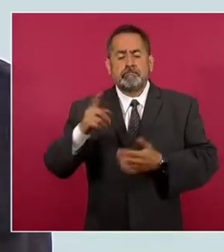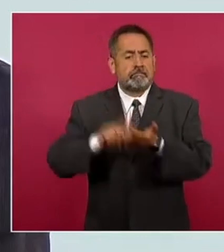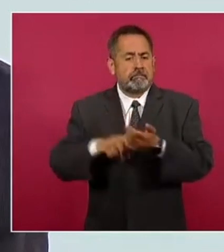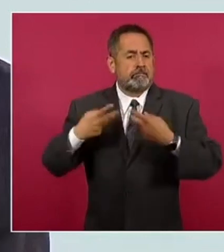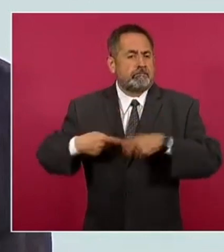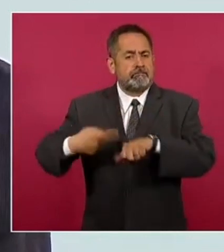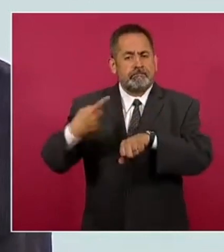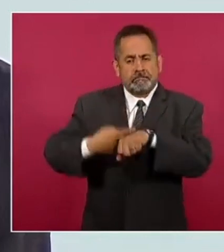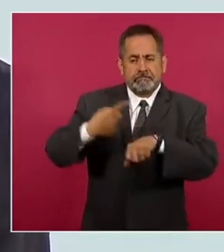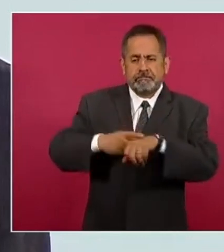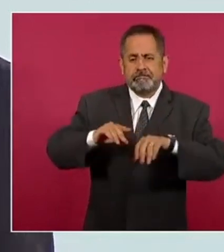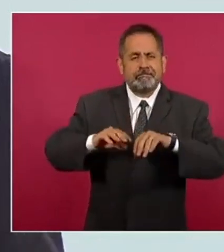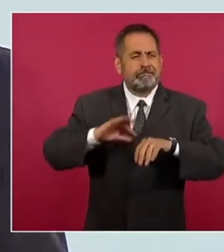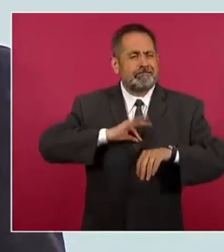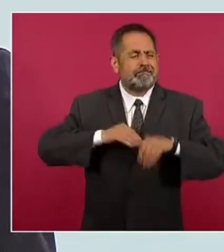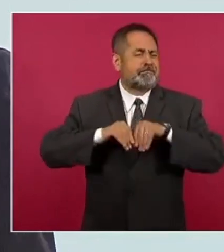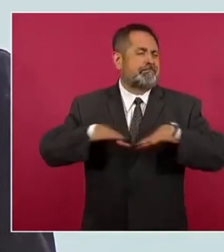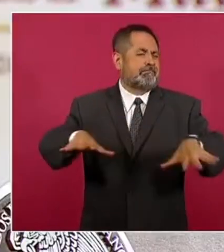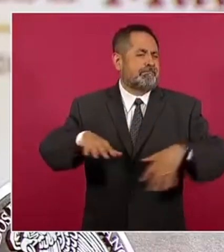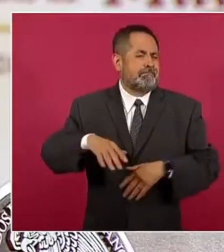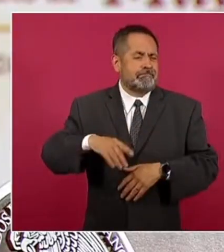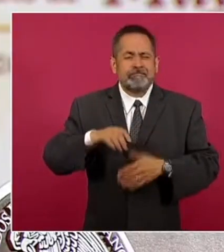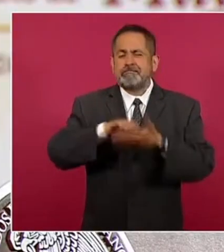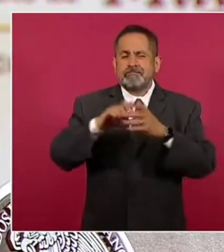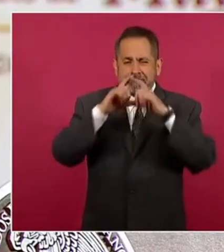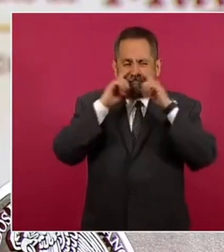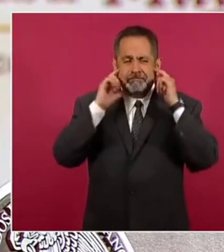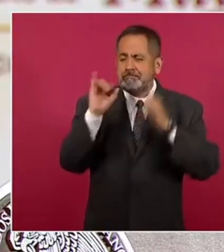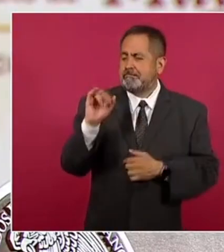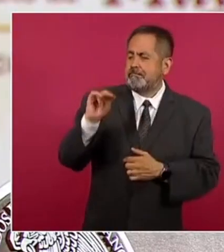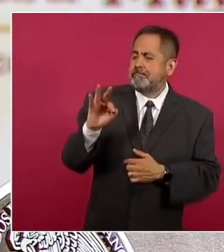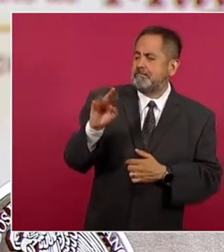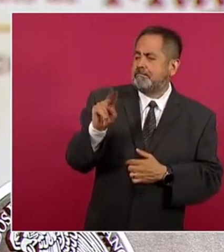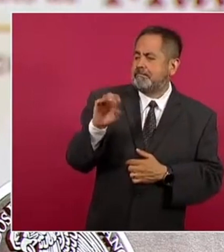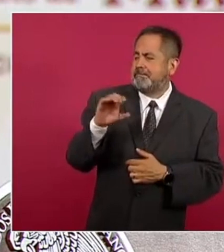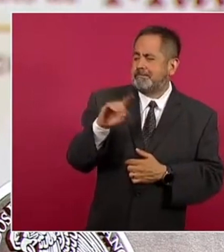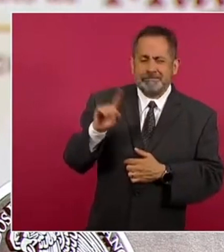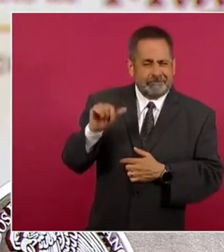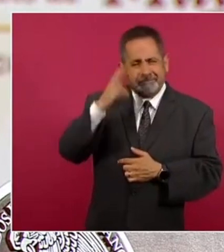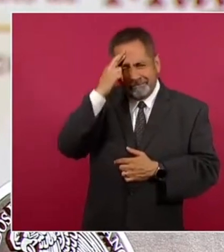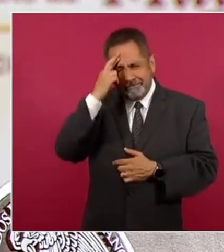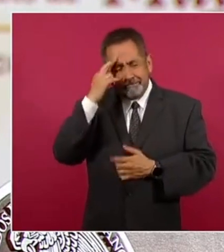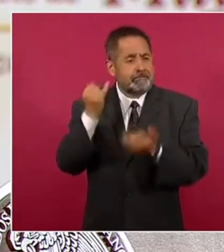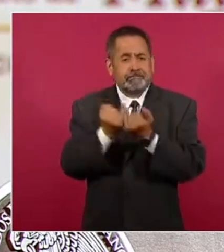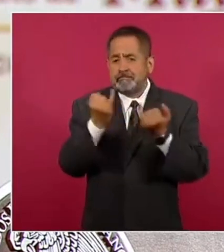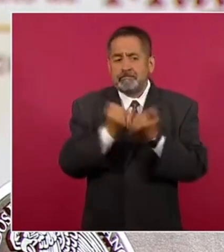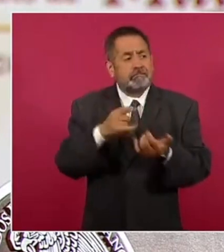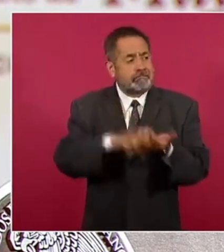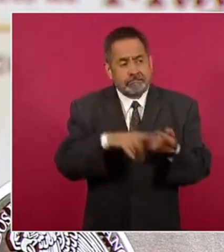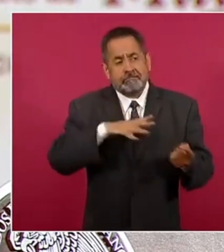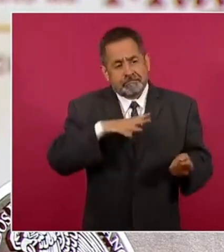epidemias, incluida la influenza. Y tenemos que transitar ya del estado epidémico que nos mantiene con una serie de medidas